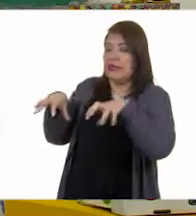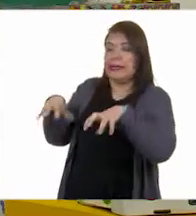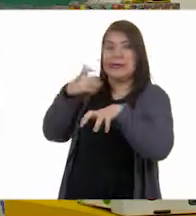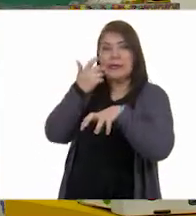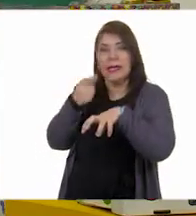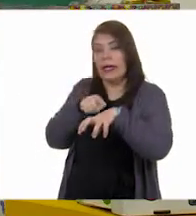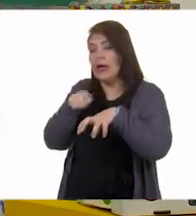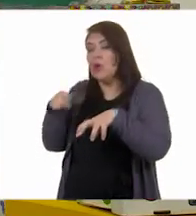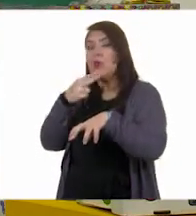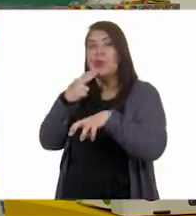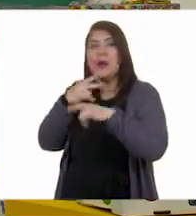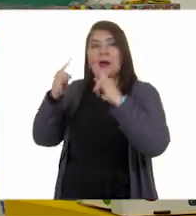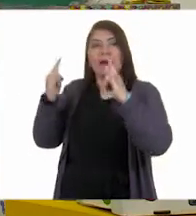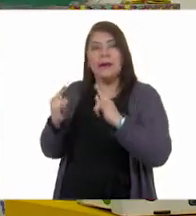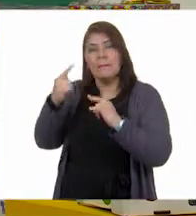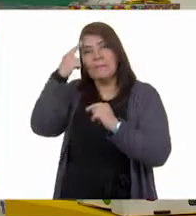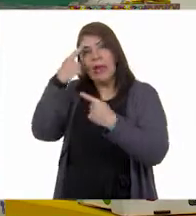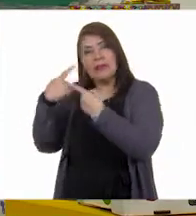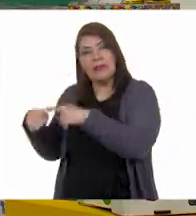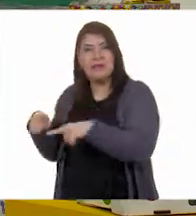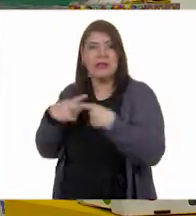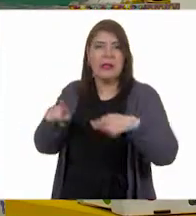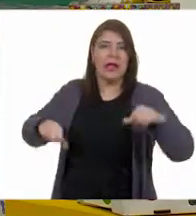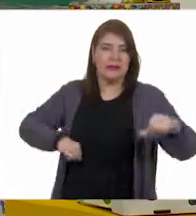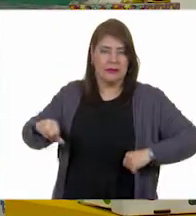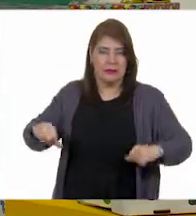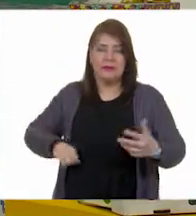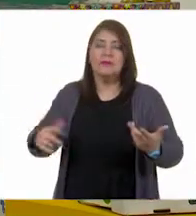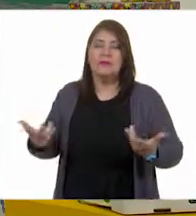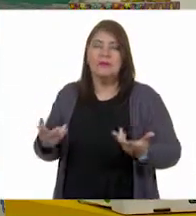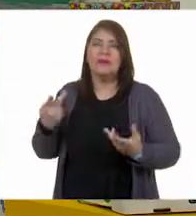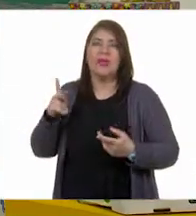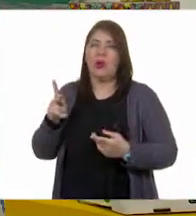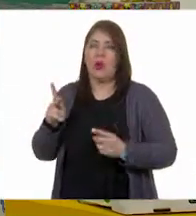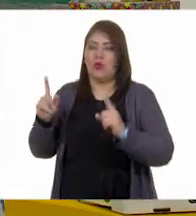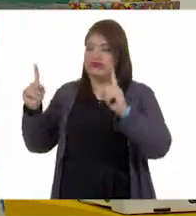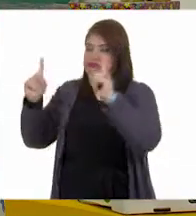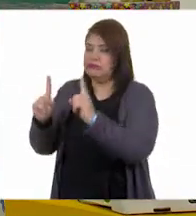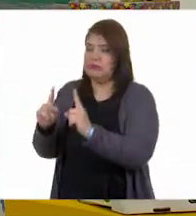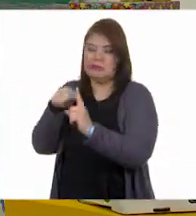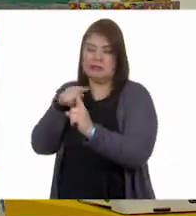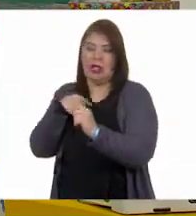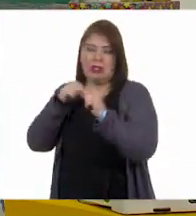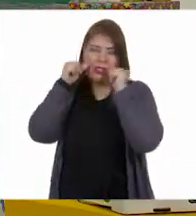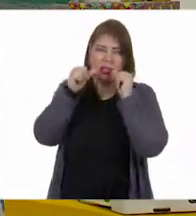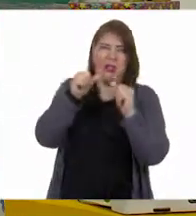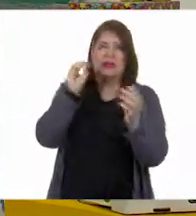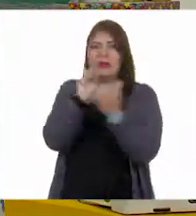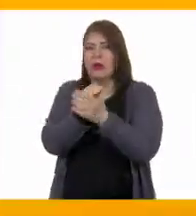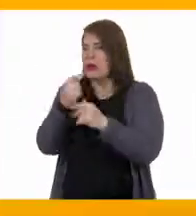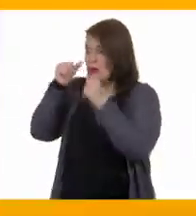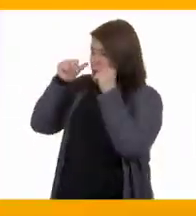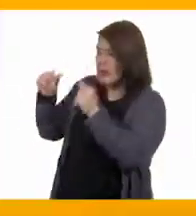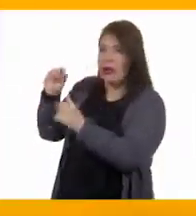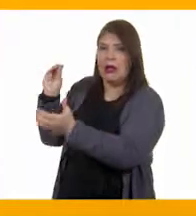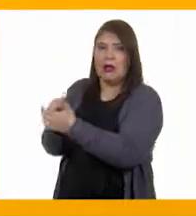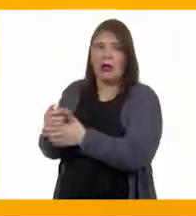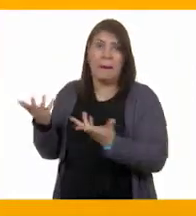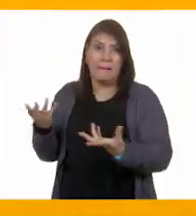cosas diferentes o porque ninguna de las dos chicas estuvo dispuesta a escuchar a la otra. Piénsenlo bien.